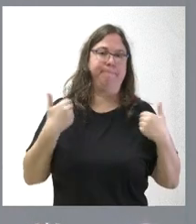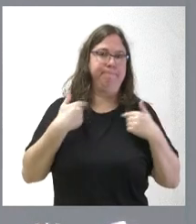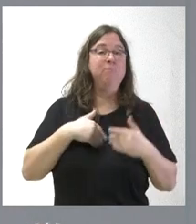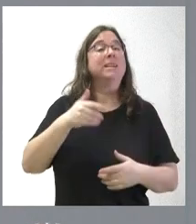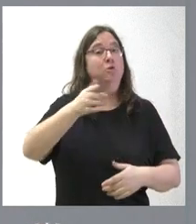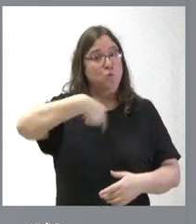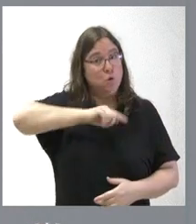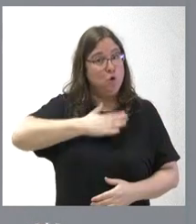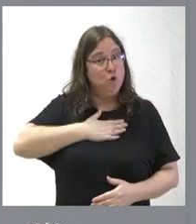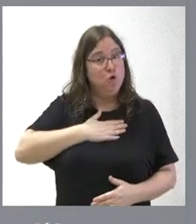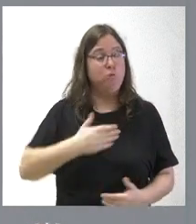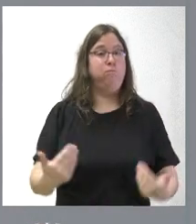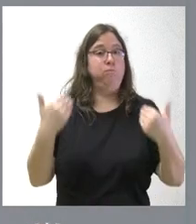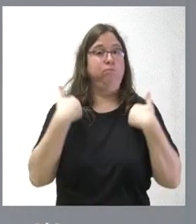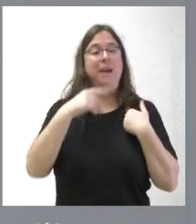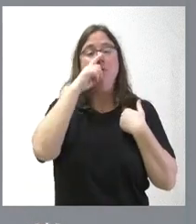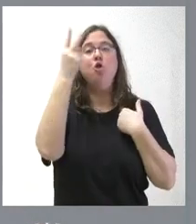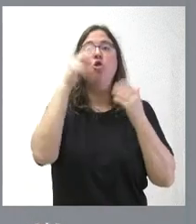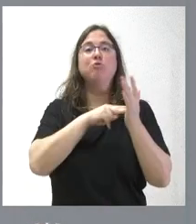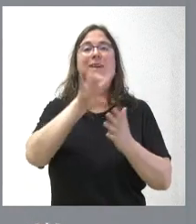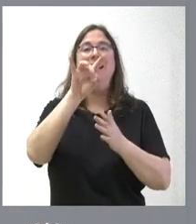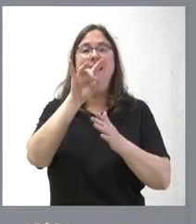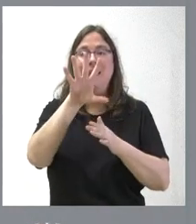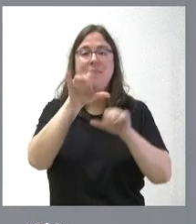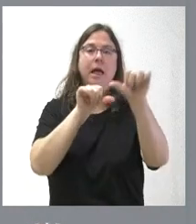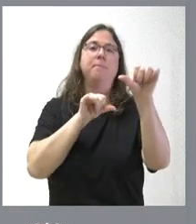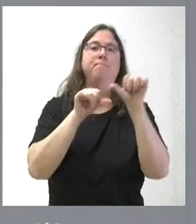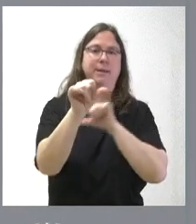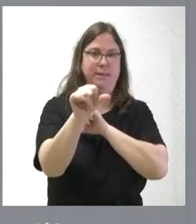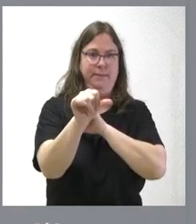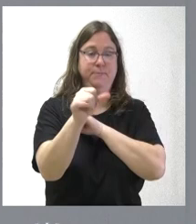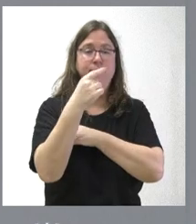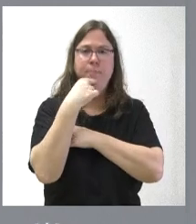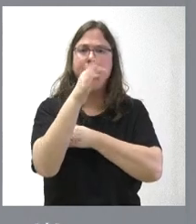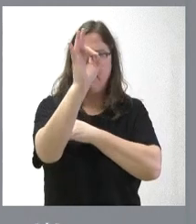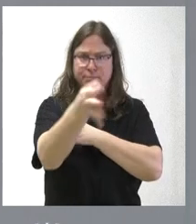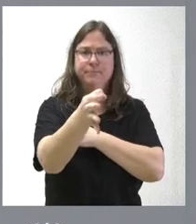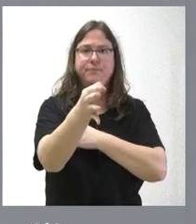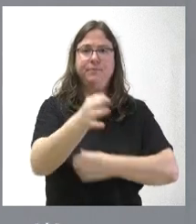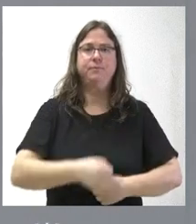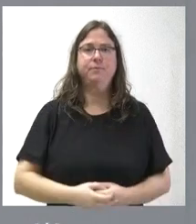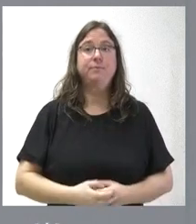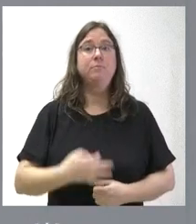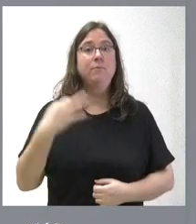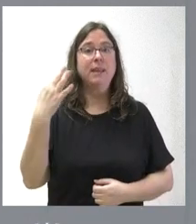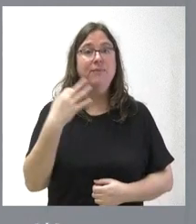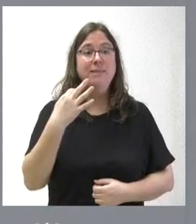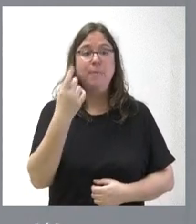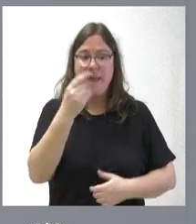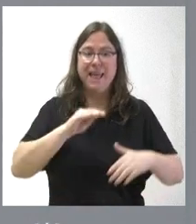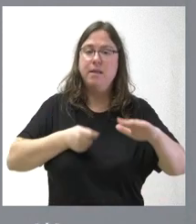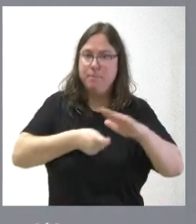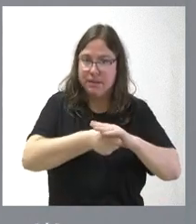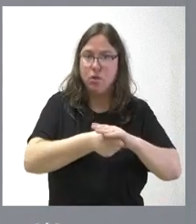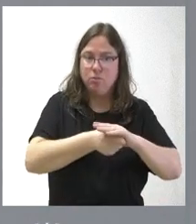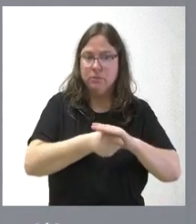partir del año 2015. Le significo que sí que es oportuno el que se realicen inversiones en esta